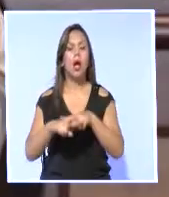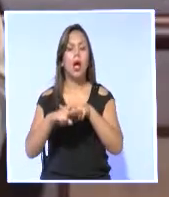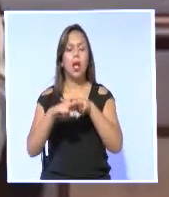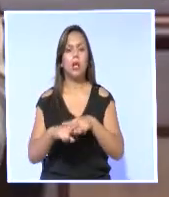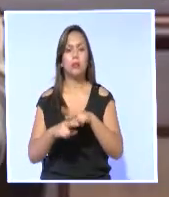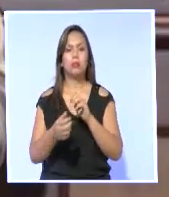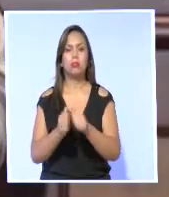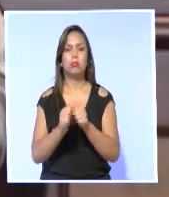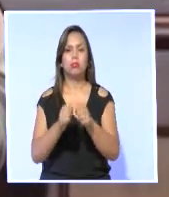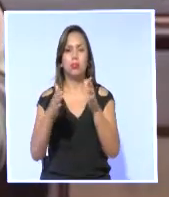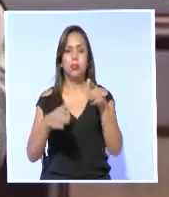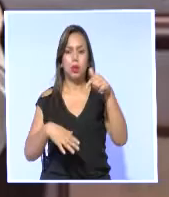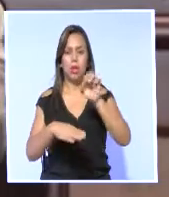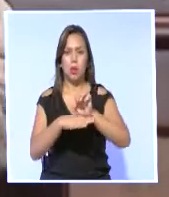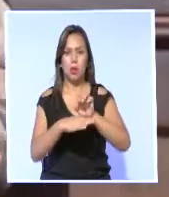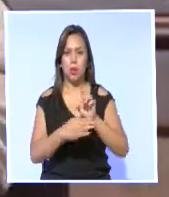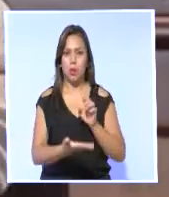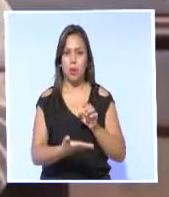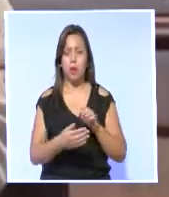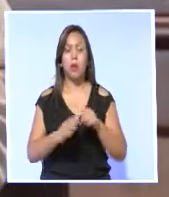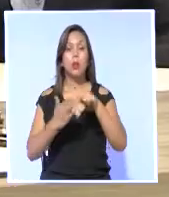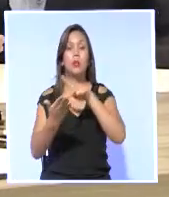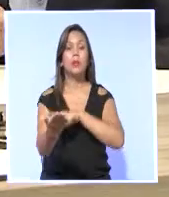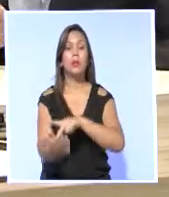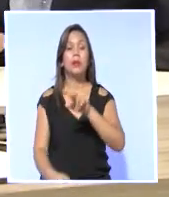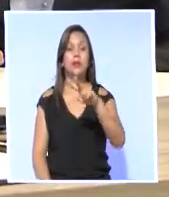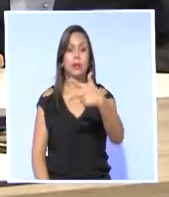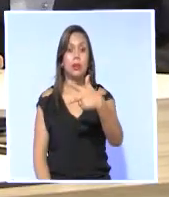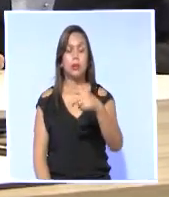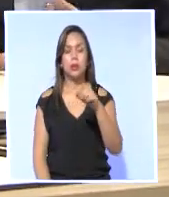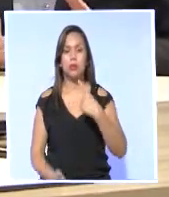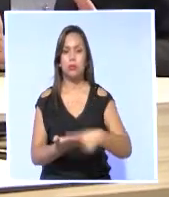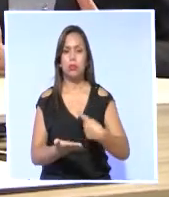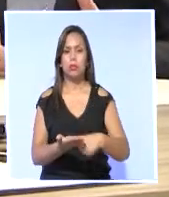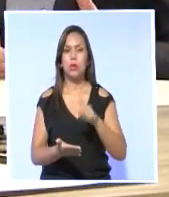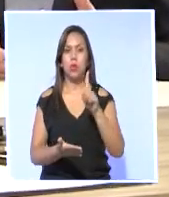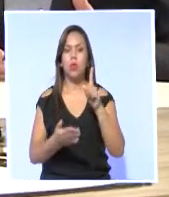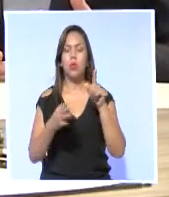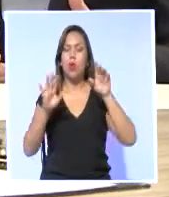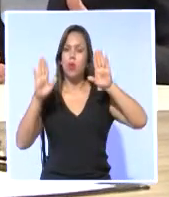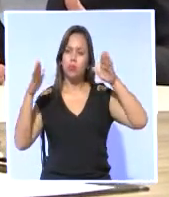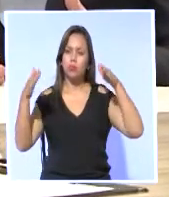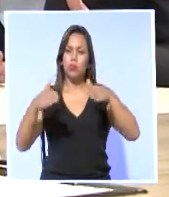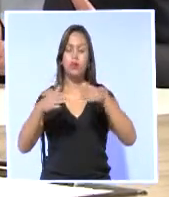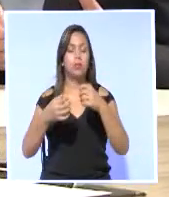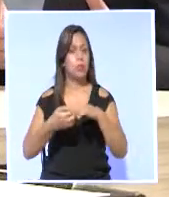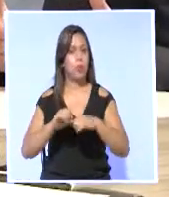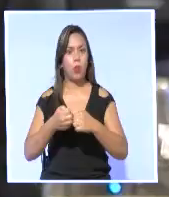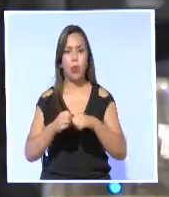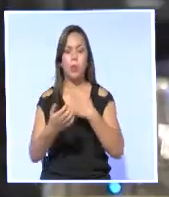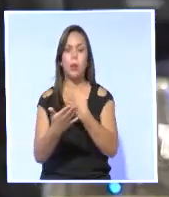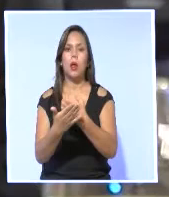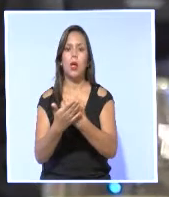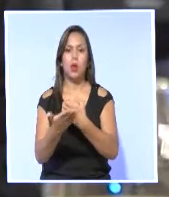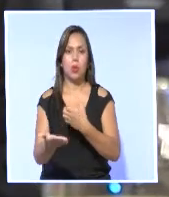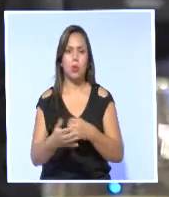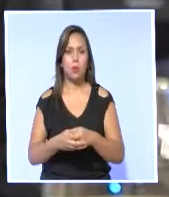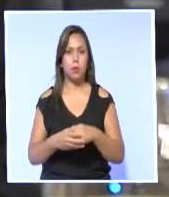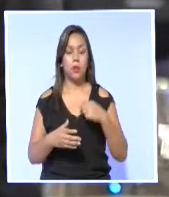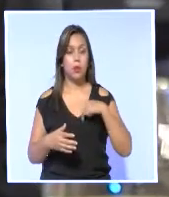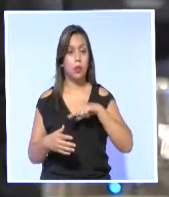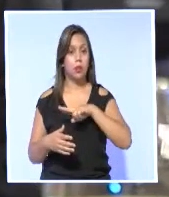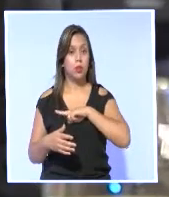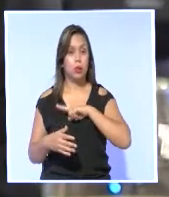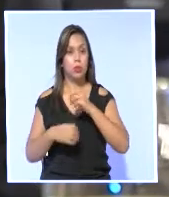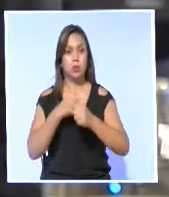deportistas en nuestro país. Durante el programa Tercer Debate señaló que uno de los principales problemas es el económico. Antes nosotros en los